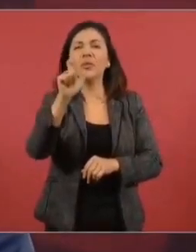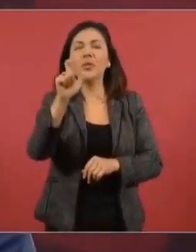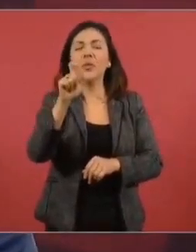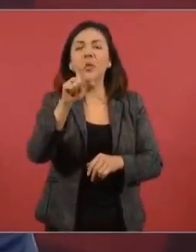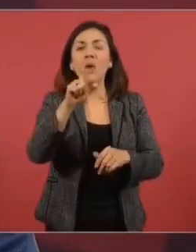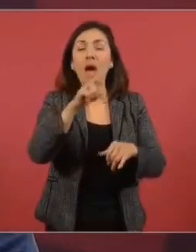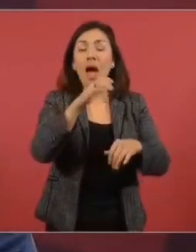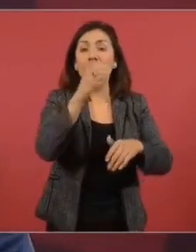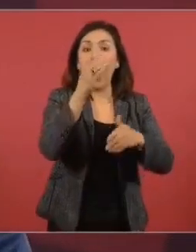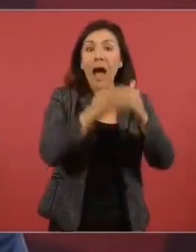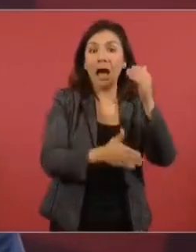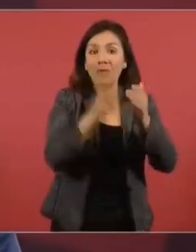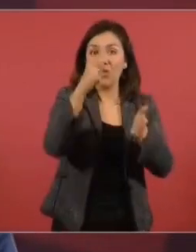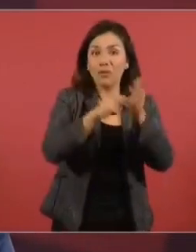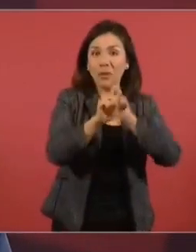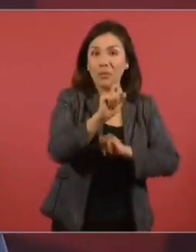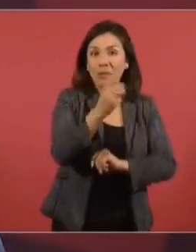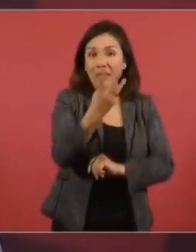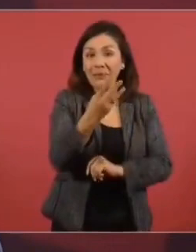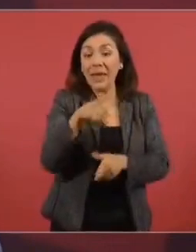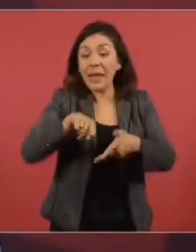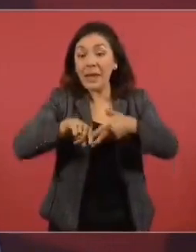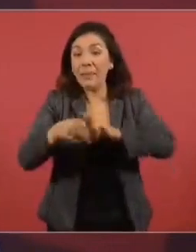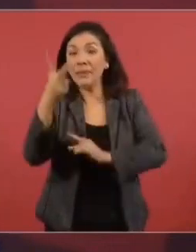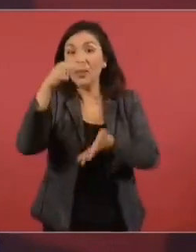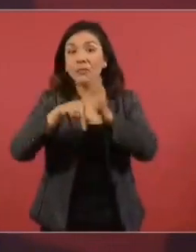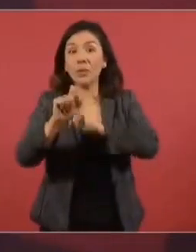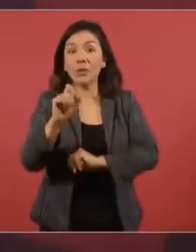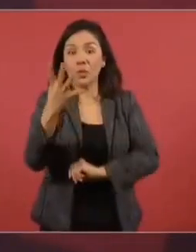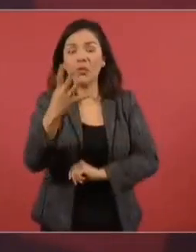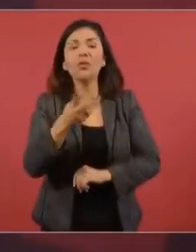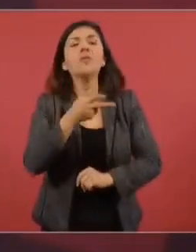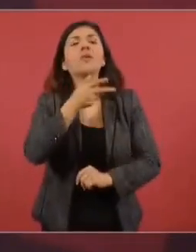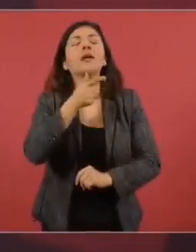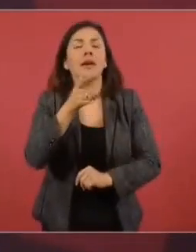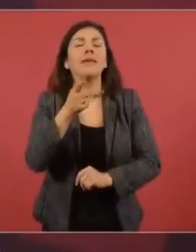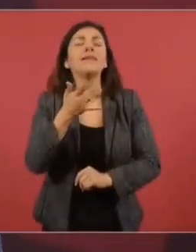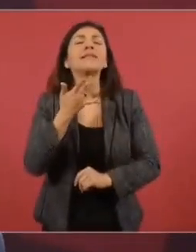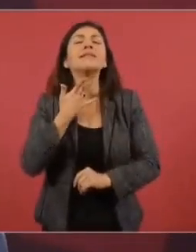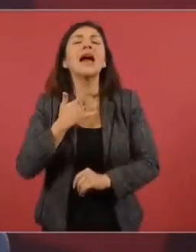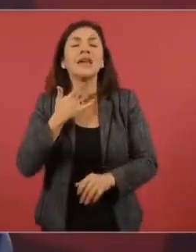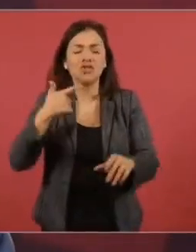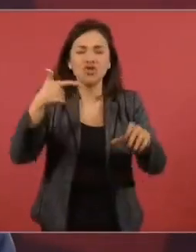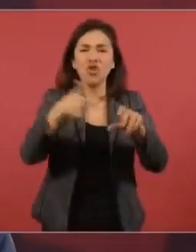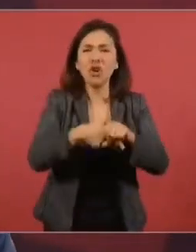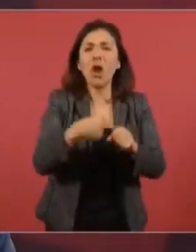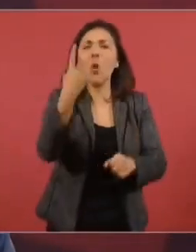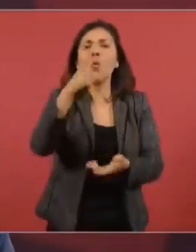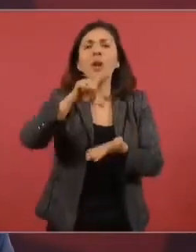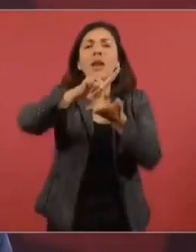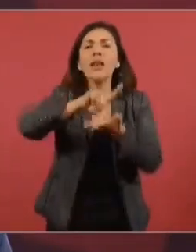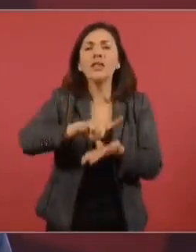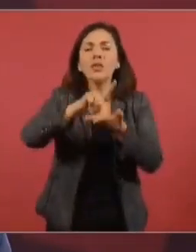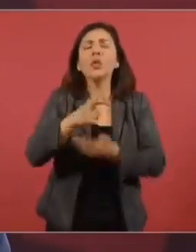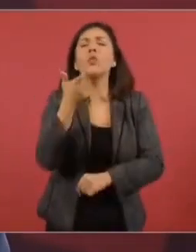principios de este año el litro de gasolina 28, 29 pesos.